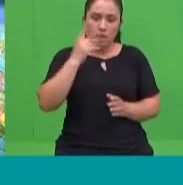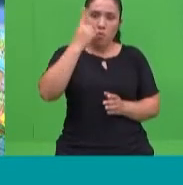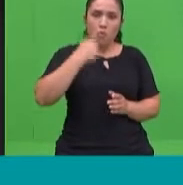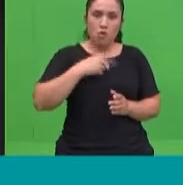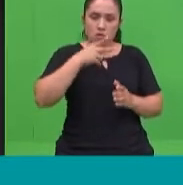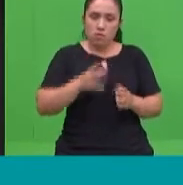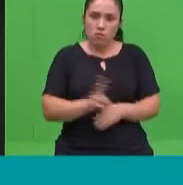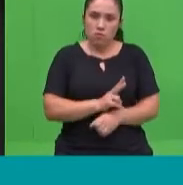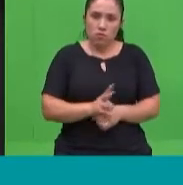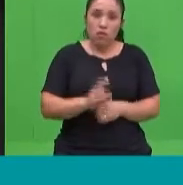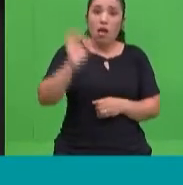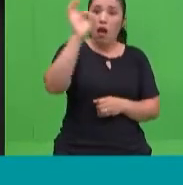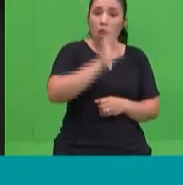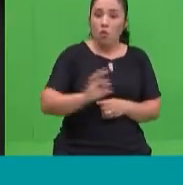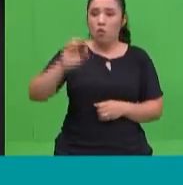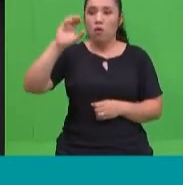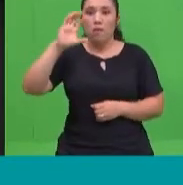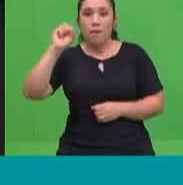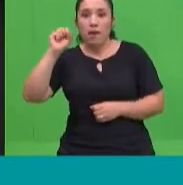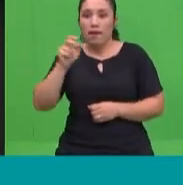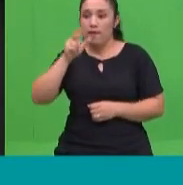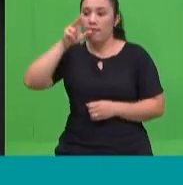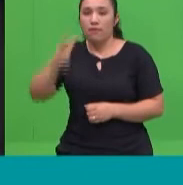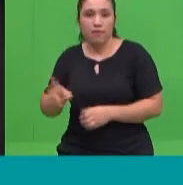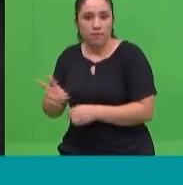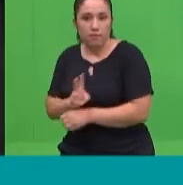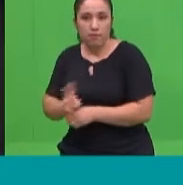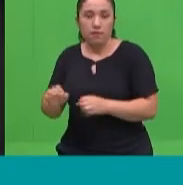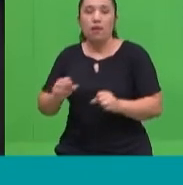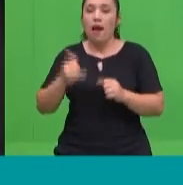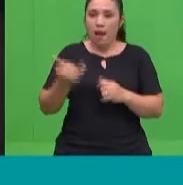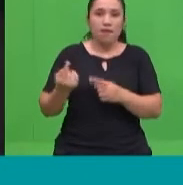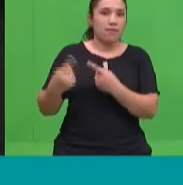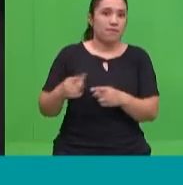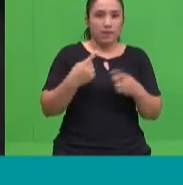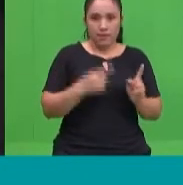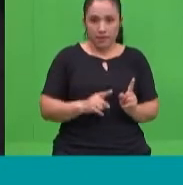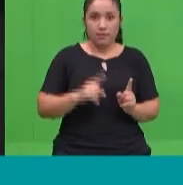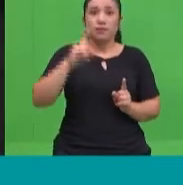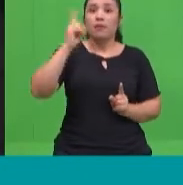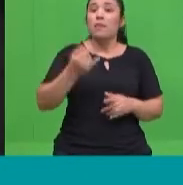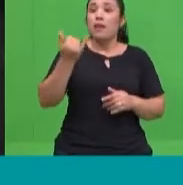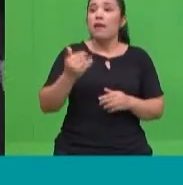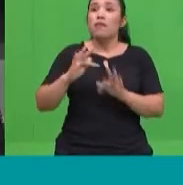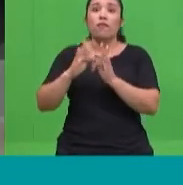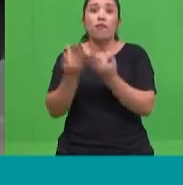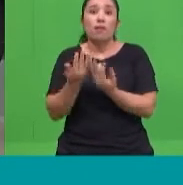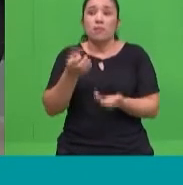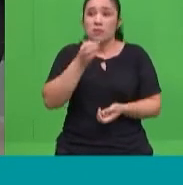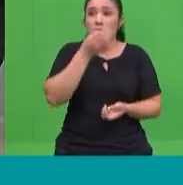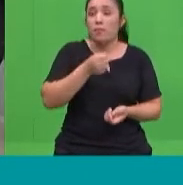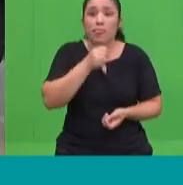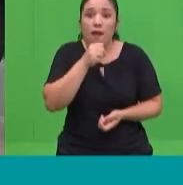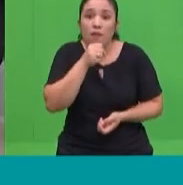hay una alta proporción en la sociedad paraguaya. Y tenemos aquellas familias donde también viven los abuelitos, viven los tíos, inclusive otros